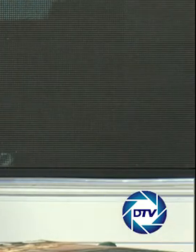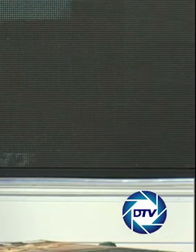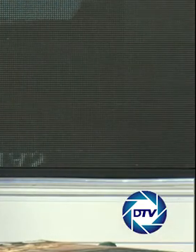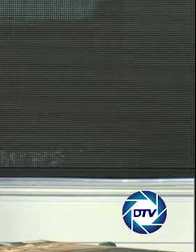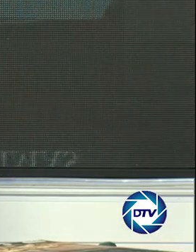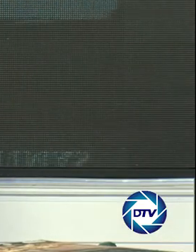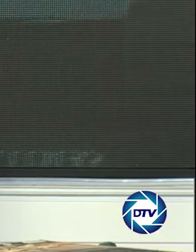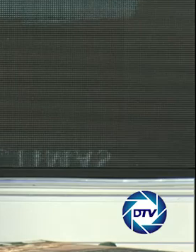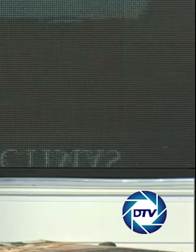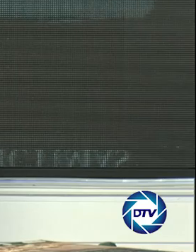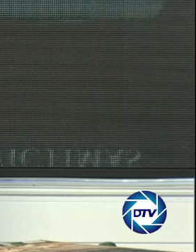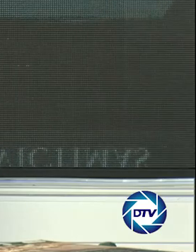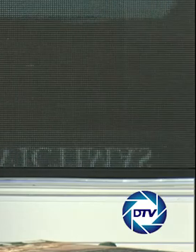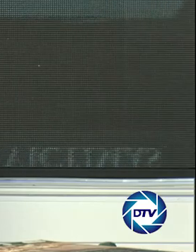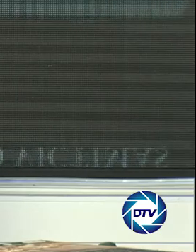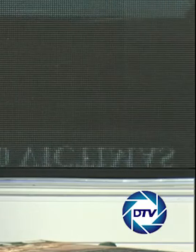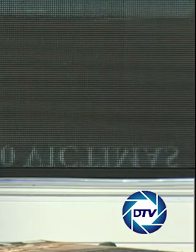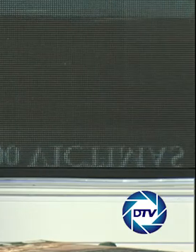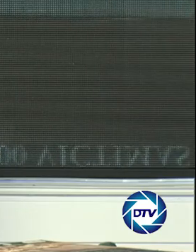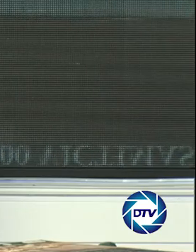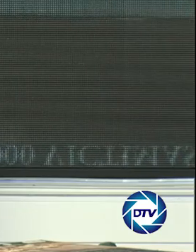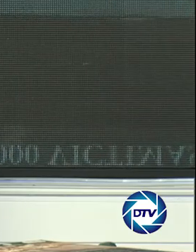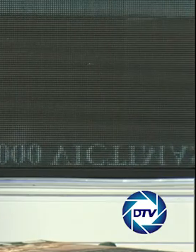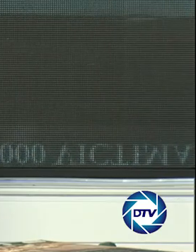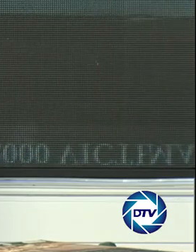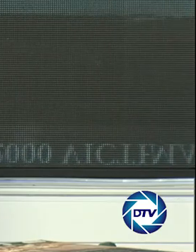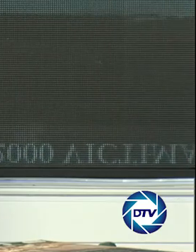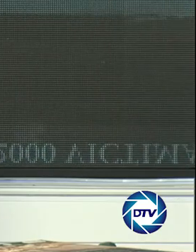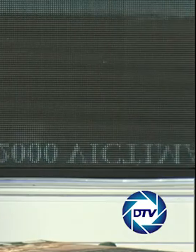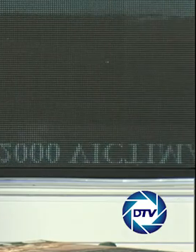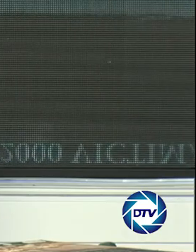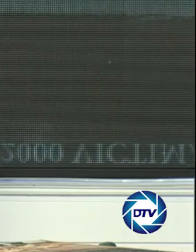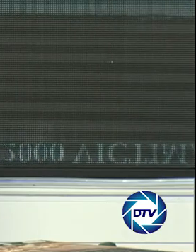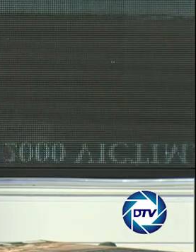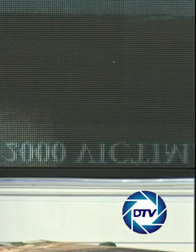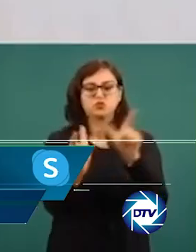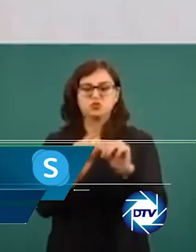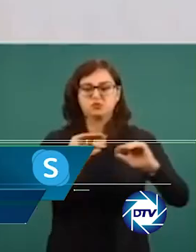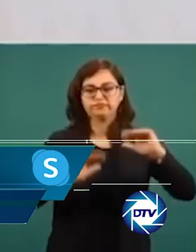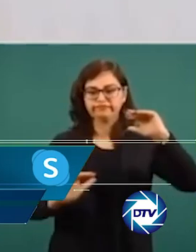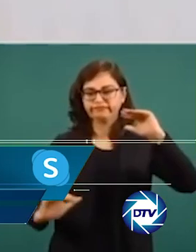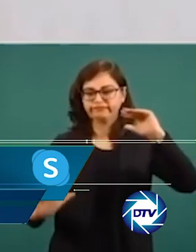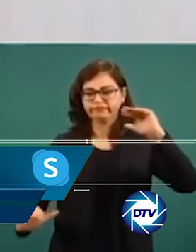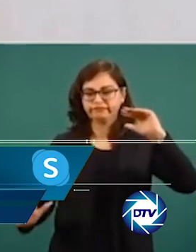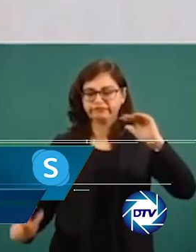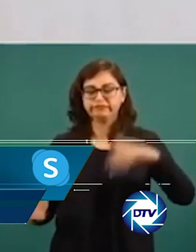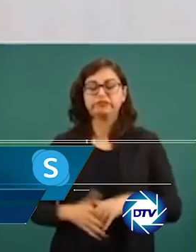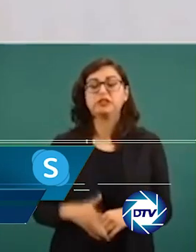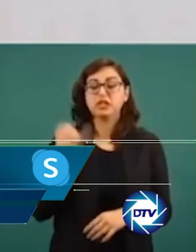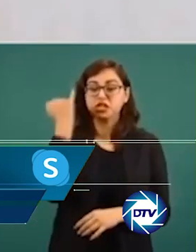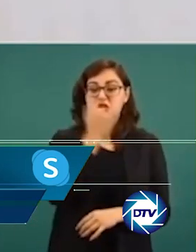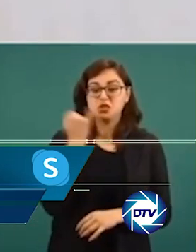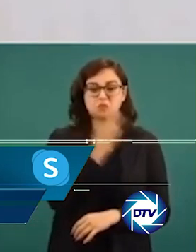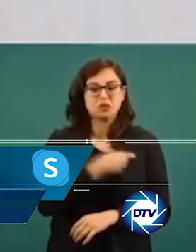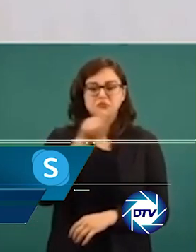él se revuelve y ataca cruelmente a la prensa, ¿no? Efectivamente. Mira, la violencia imparable contra la prensa